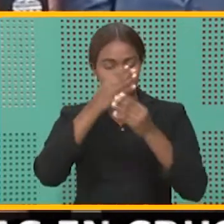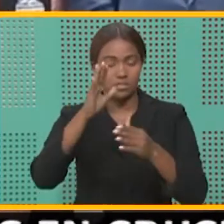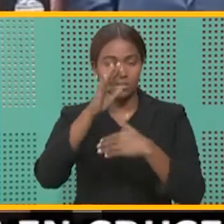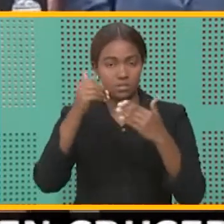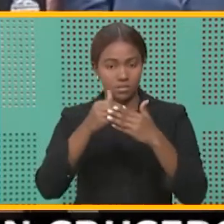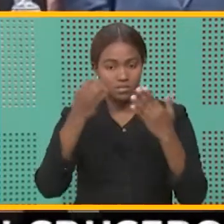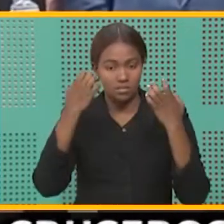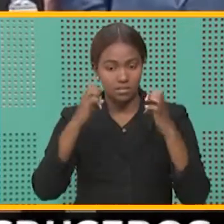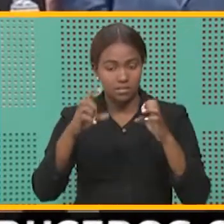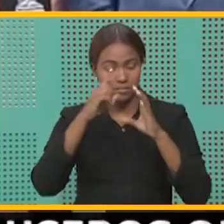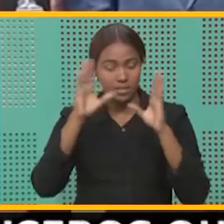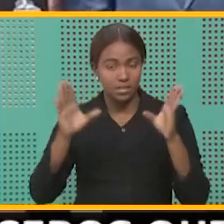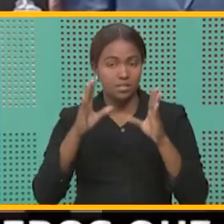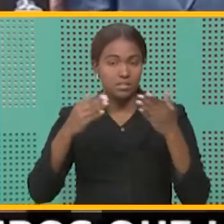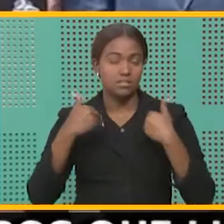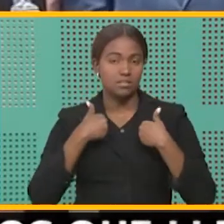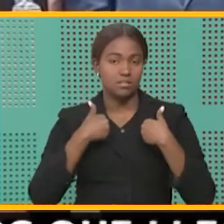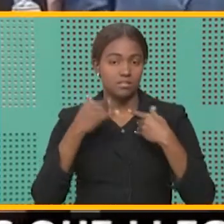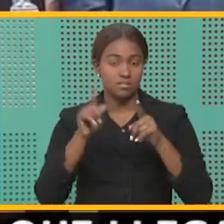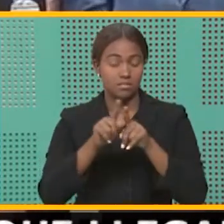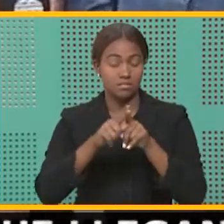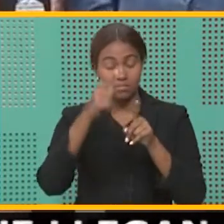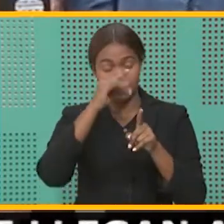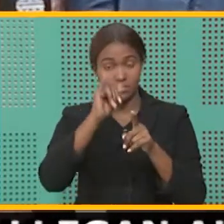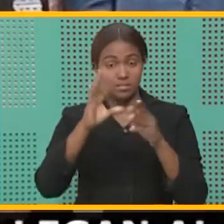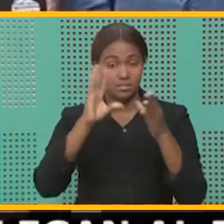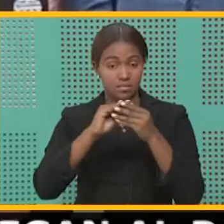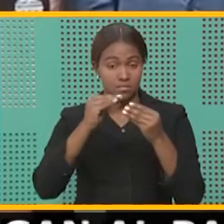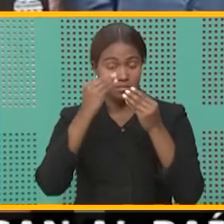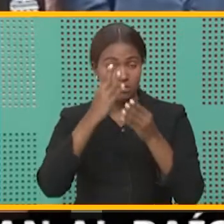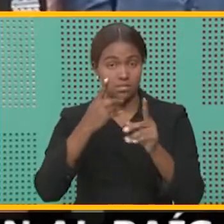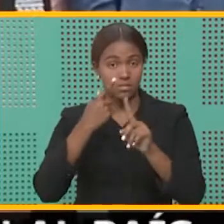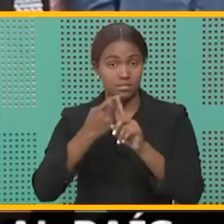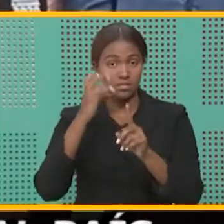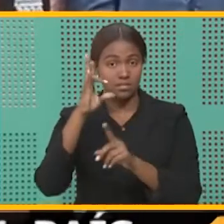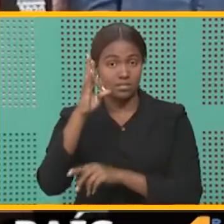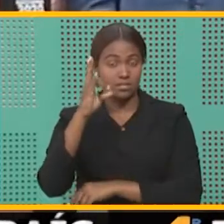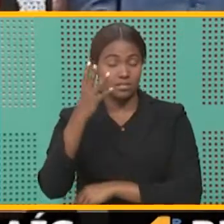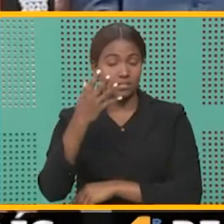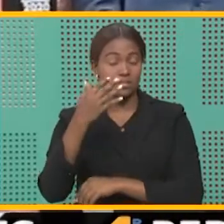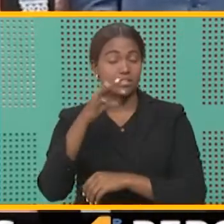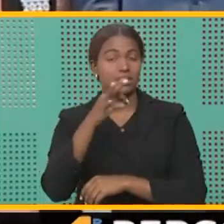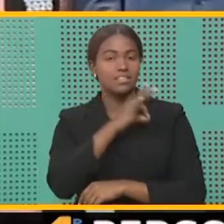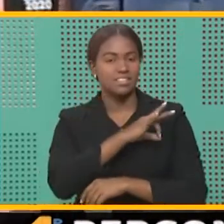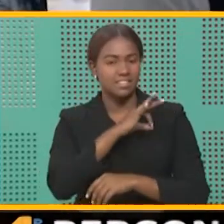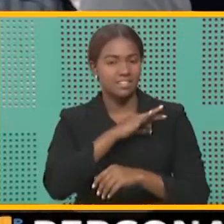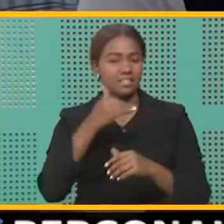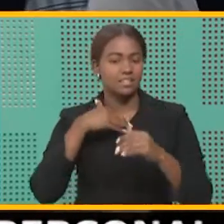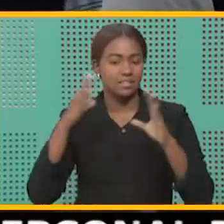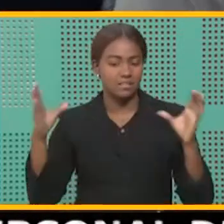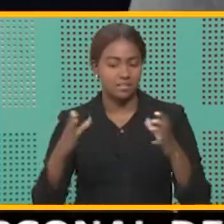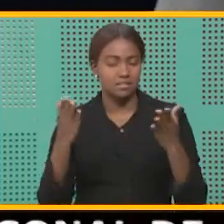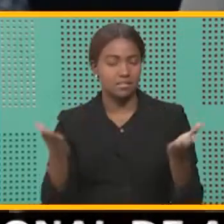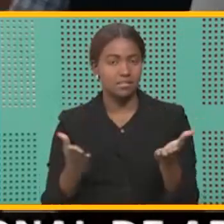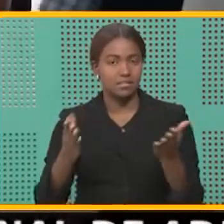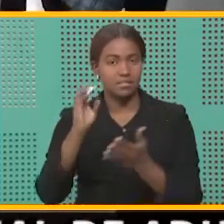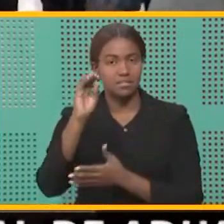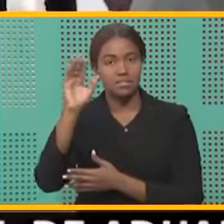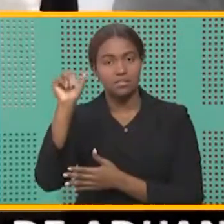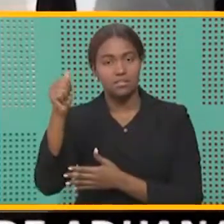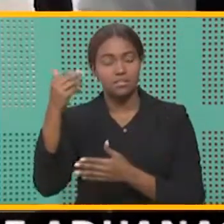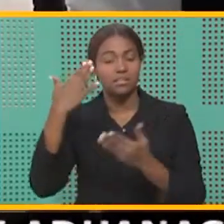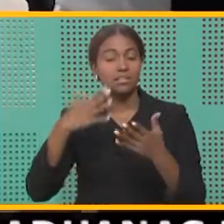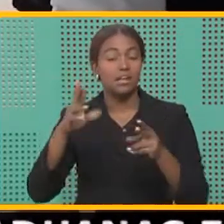que esto se haga bien. Y por lo tanto, como dije, desde el 7 de febrero están presentes las comisiones de la OEA, se han